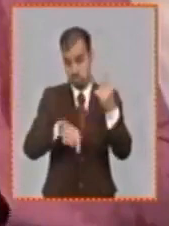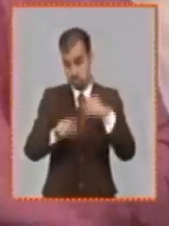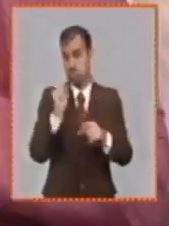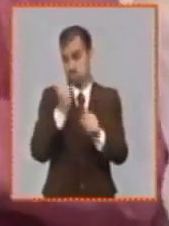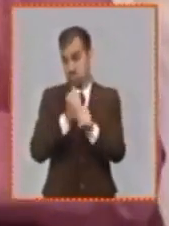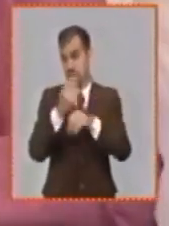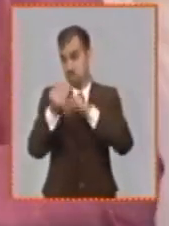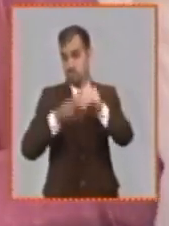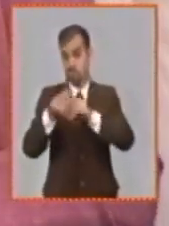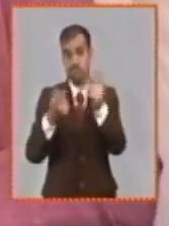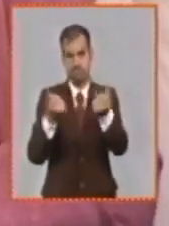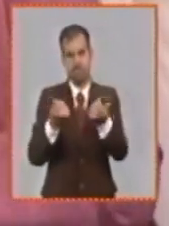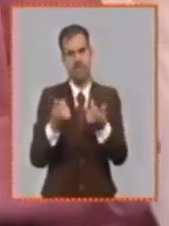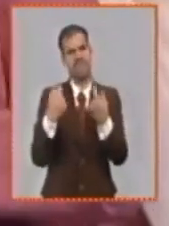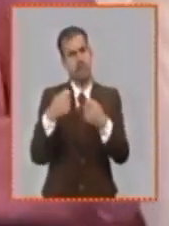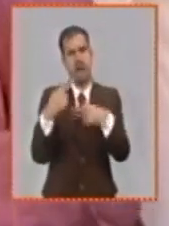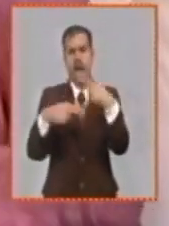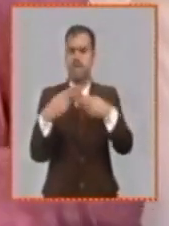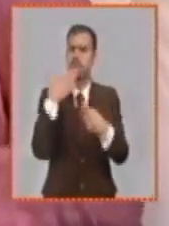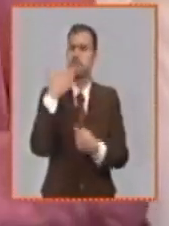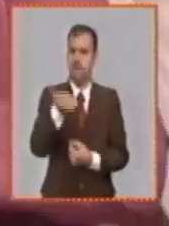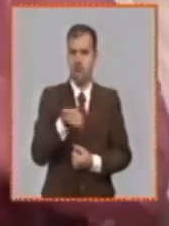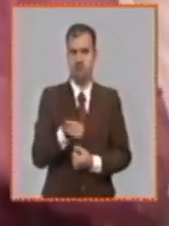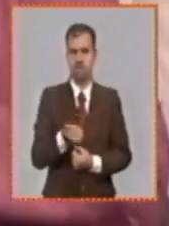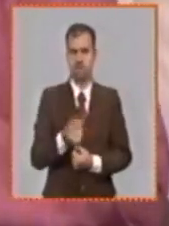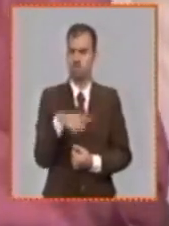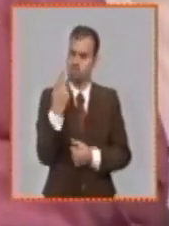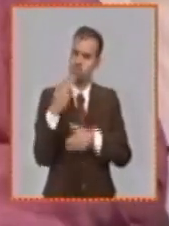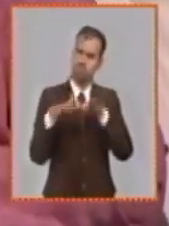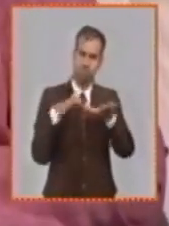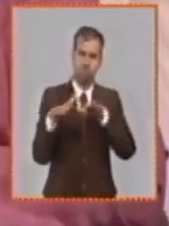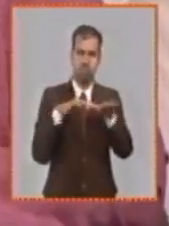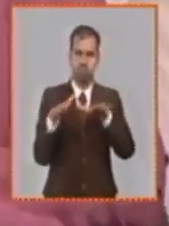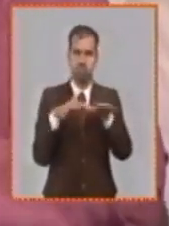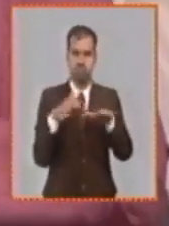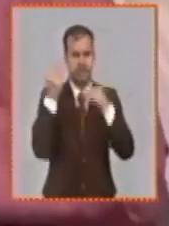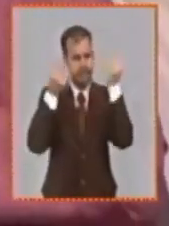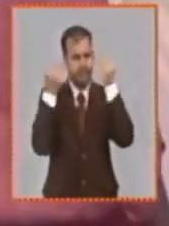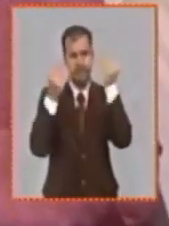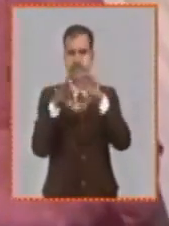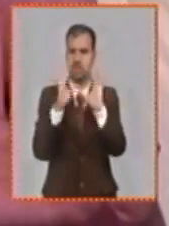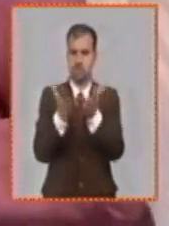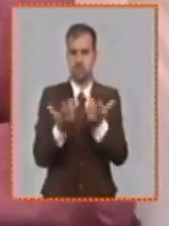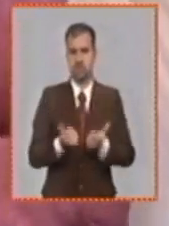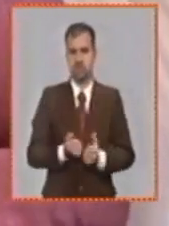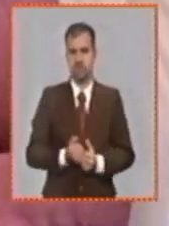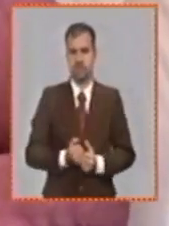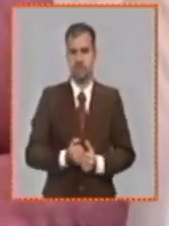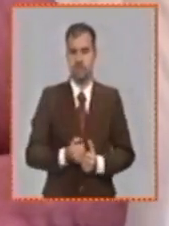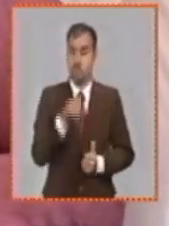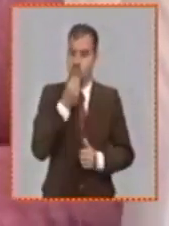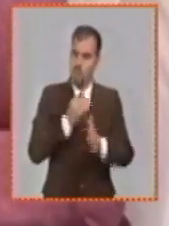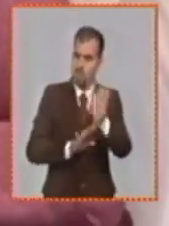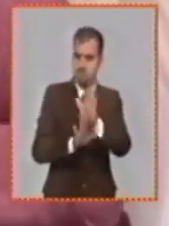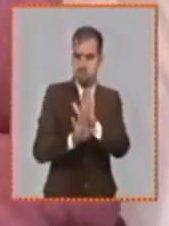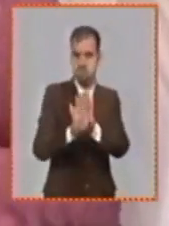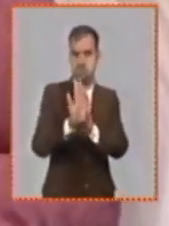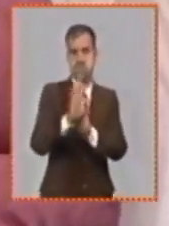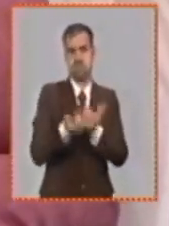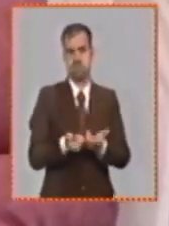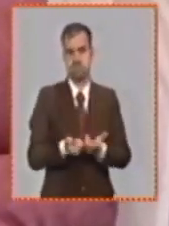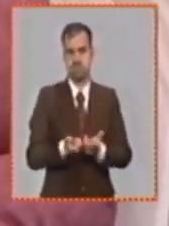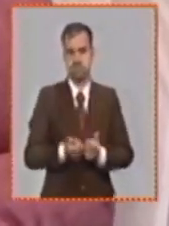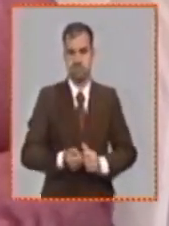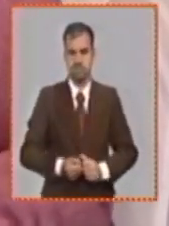ordenamiento que hagamos mejor las cosas que nos preparemos que sigamos implementando y que sigamos echando para adelante